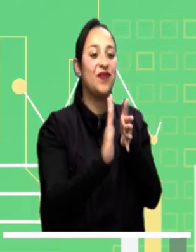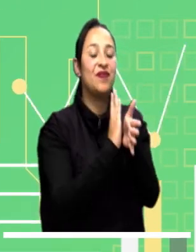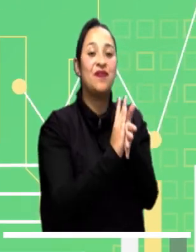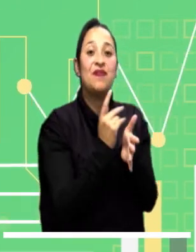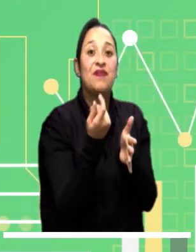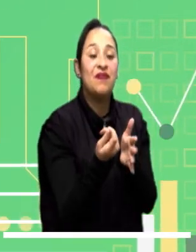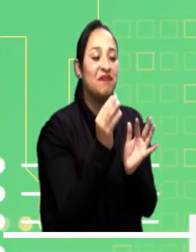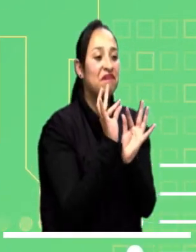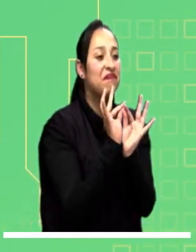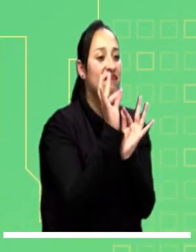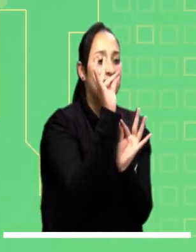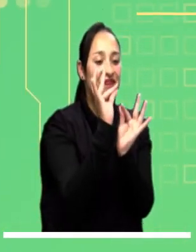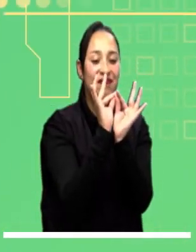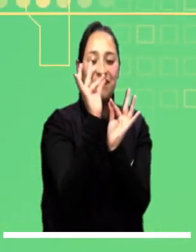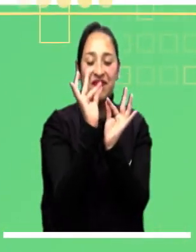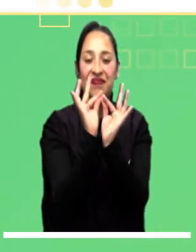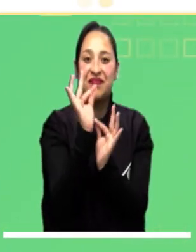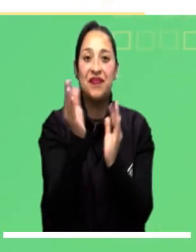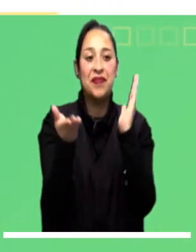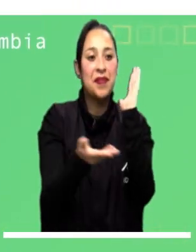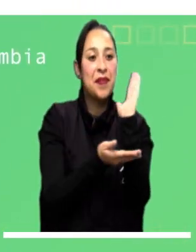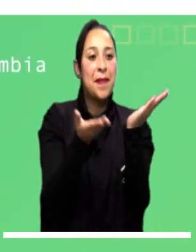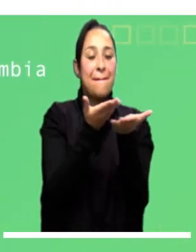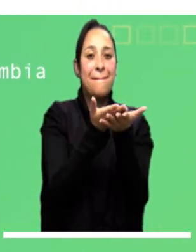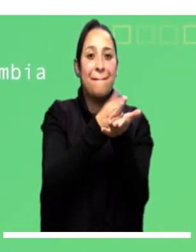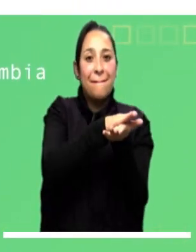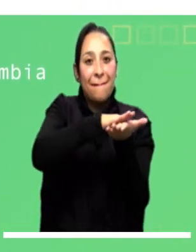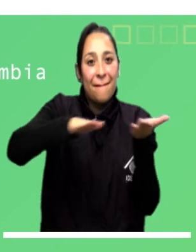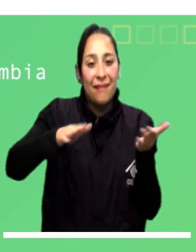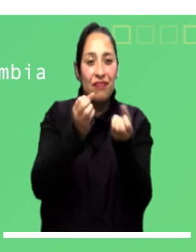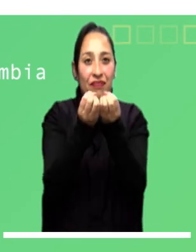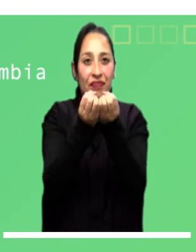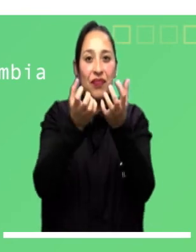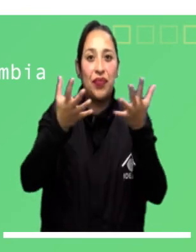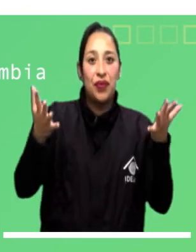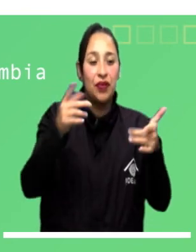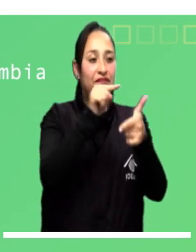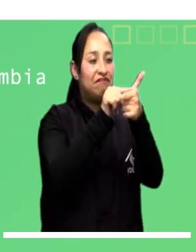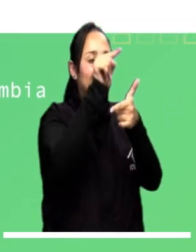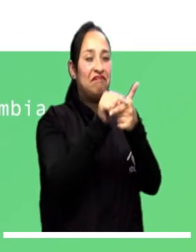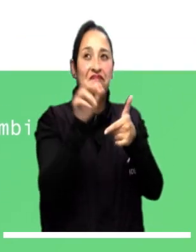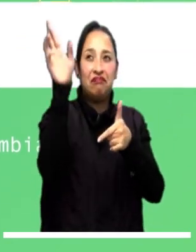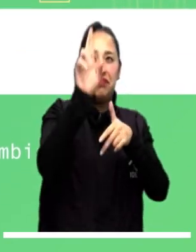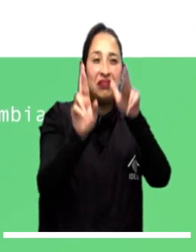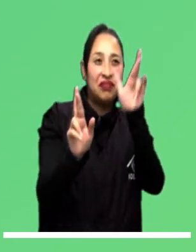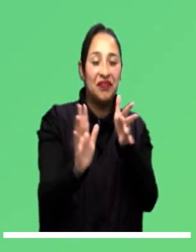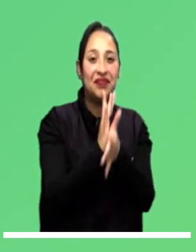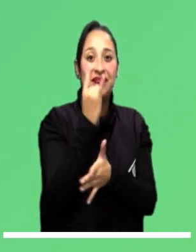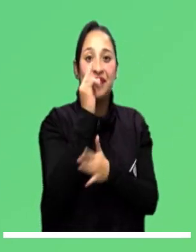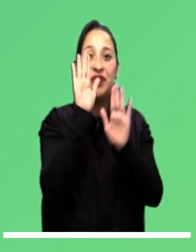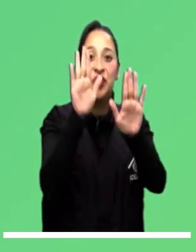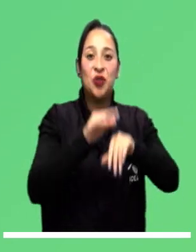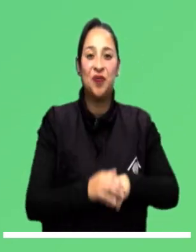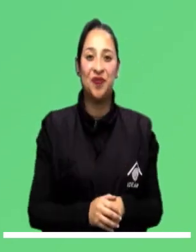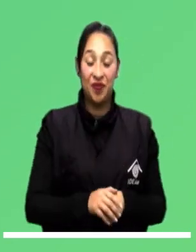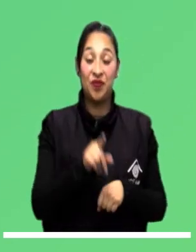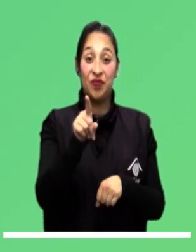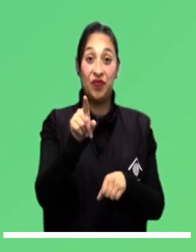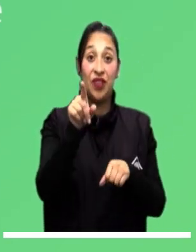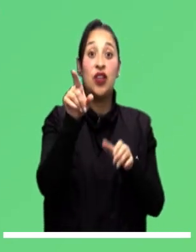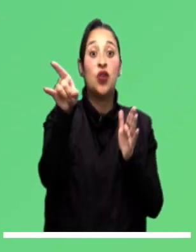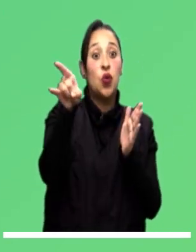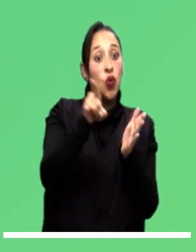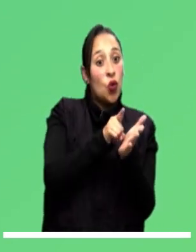detallada a nivel municipal, cifras de deforestación, estadísticas de rayos y otros datos de interés. Descárguela